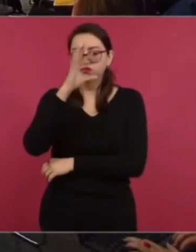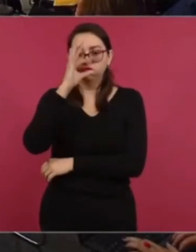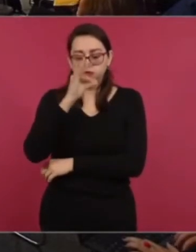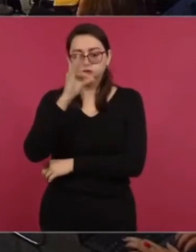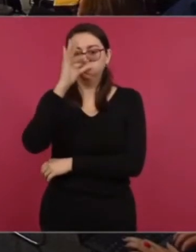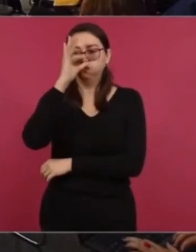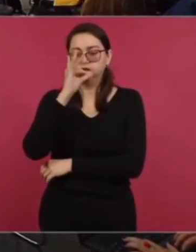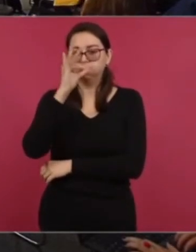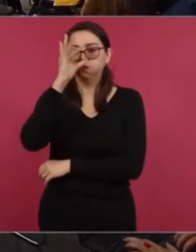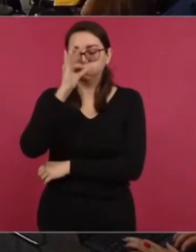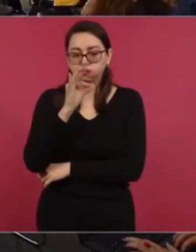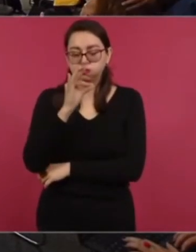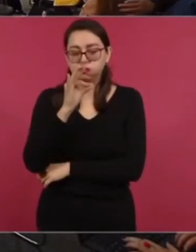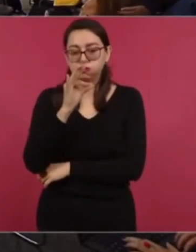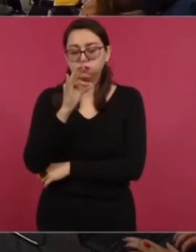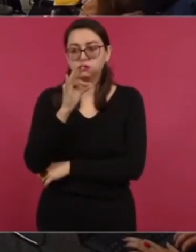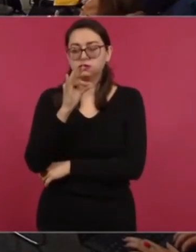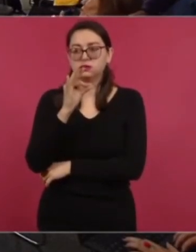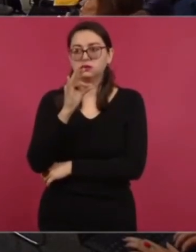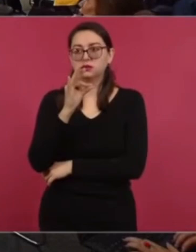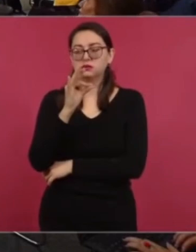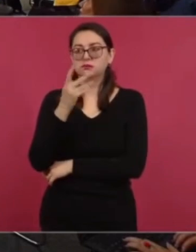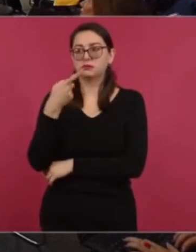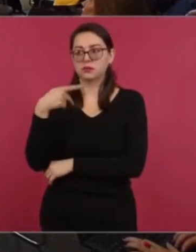implicaciones de la autoridad